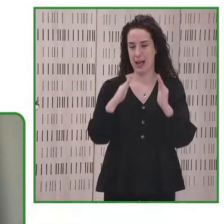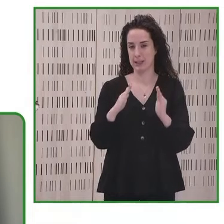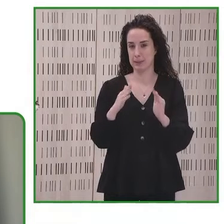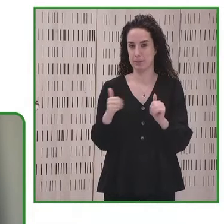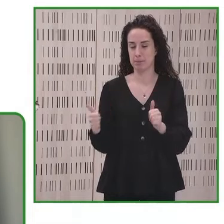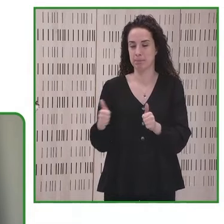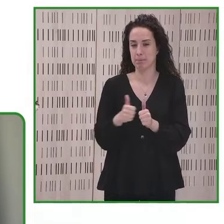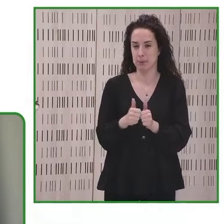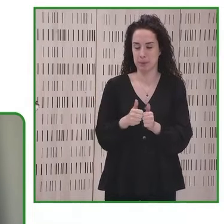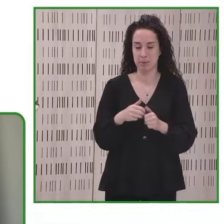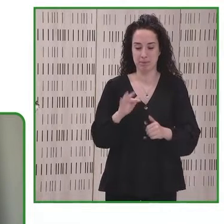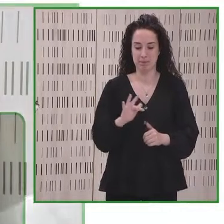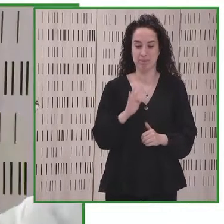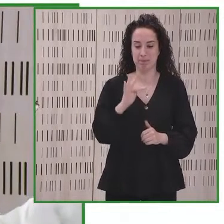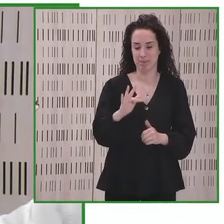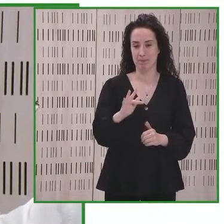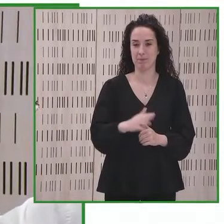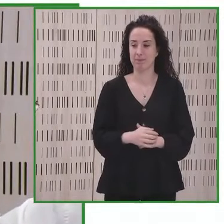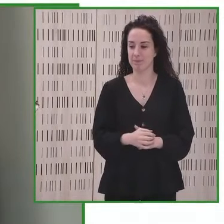Catarina tienes la palabra